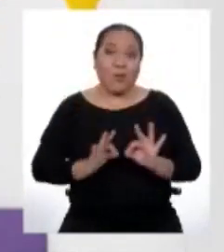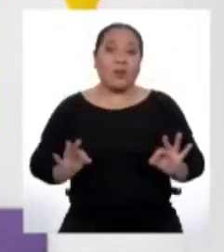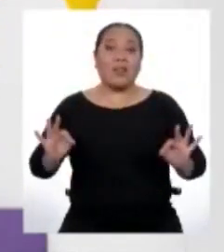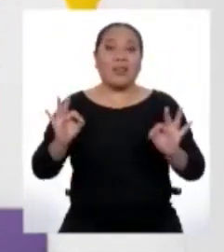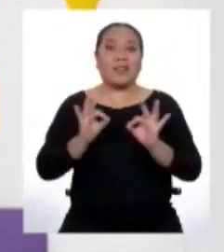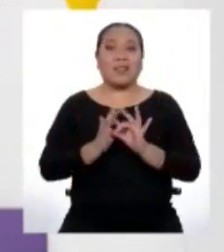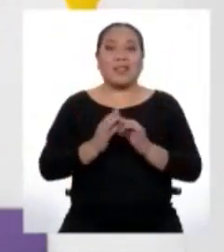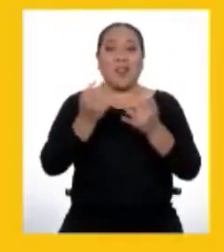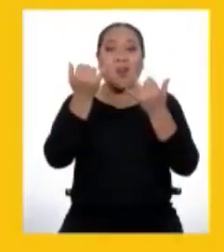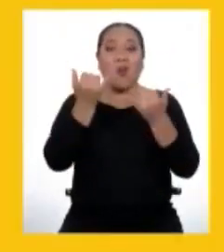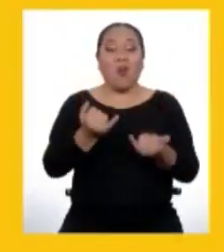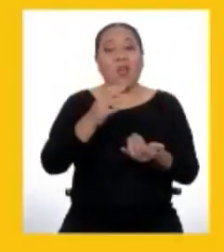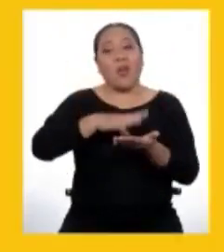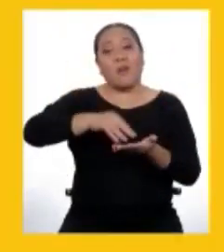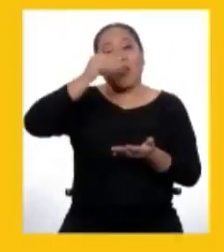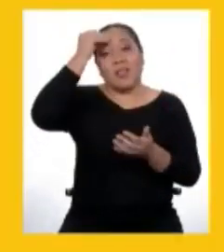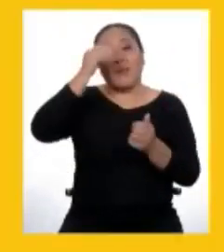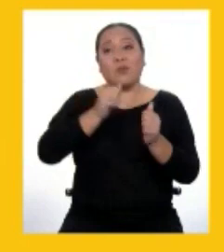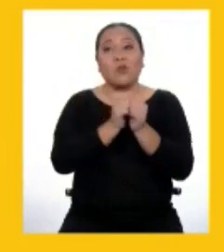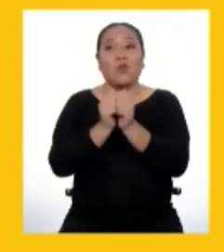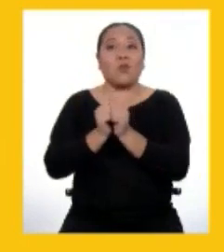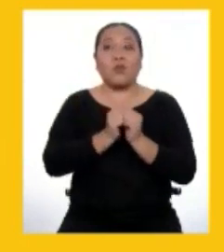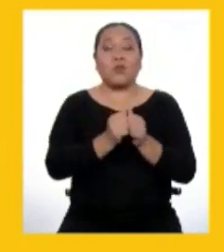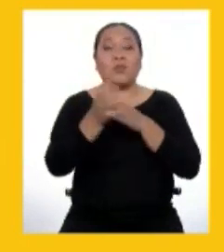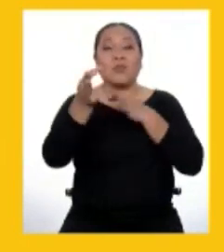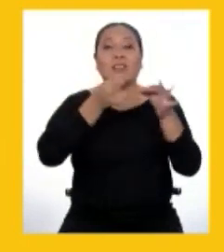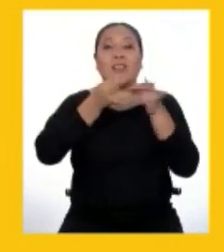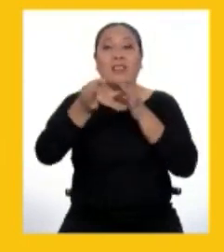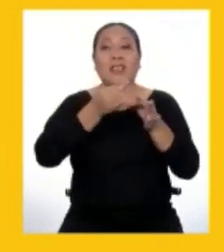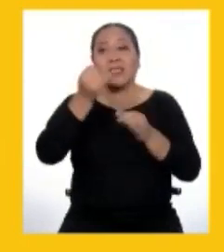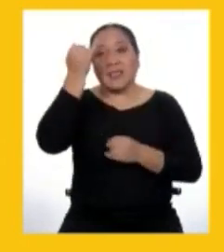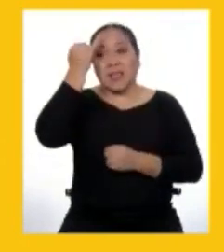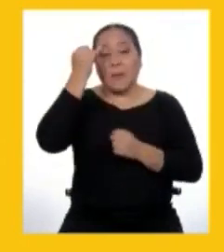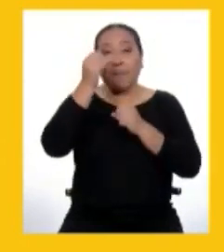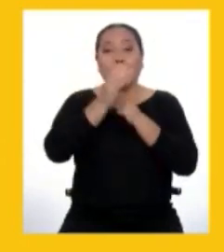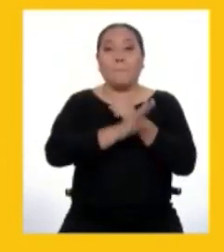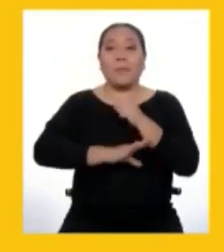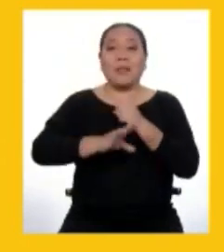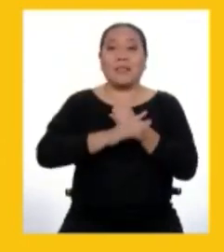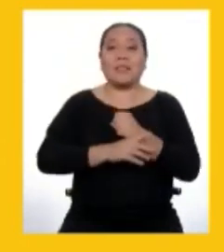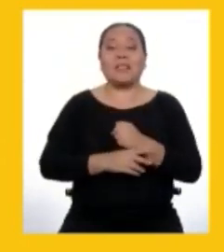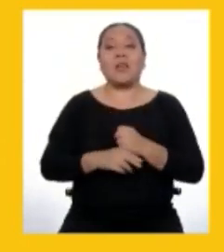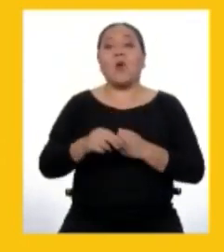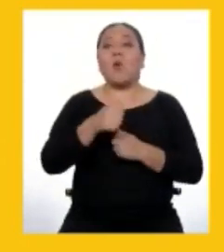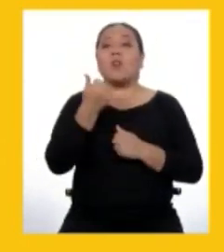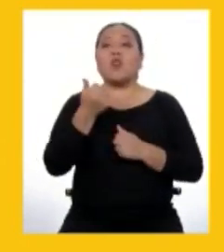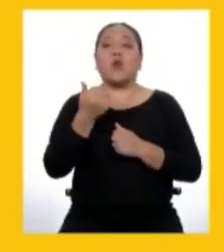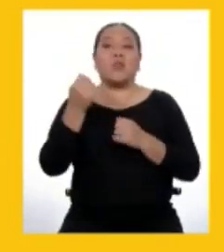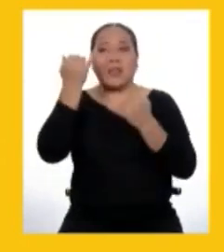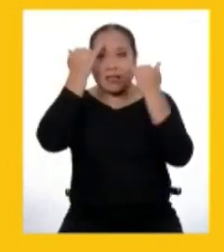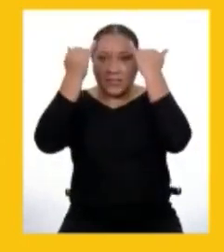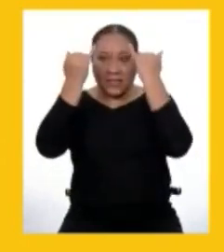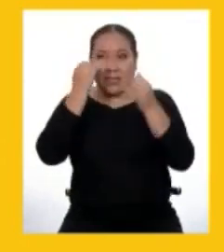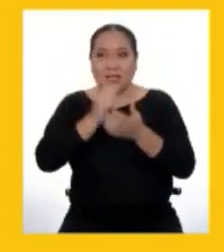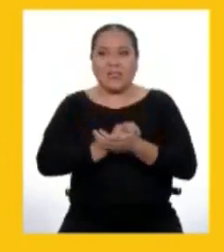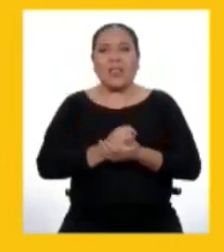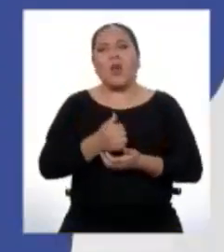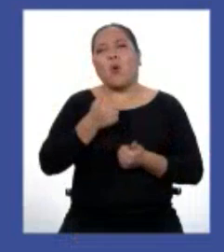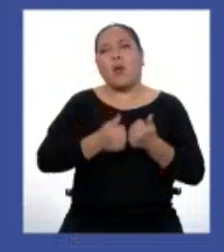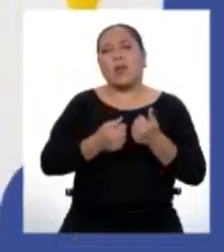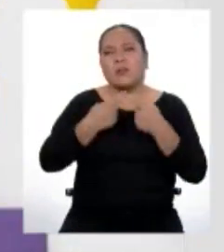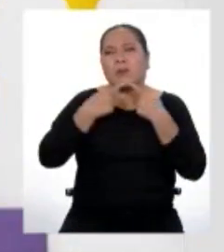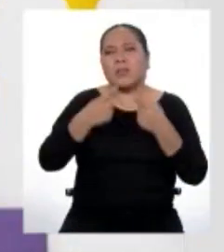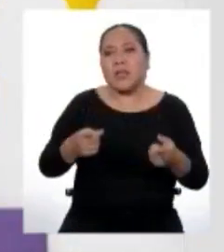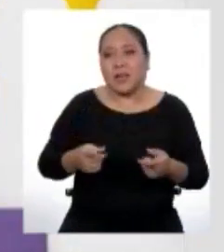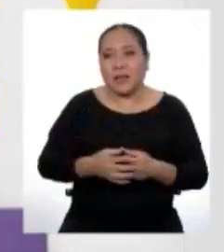si el día de hoy aprendemos juntos a identificar las ideas principales, las ideas secundarias y la intención de la comunicación en textos escritos y orales?